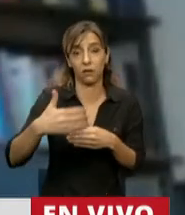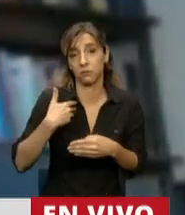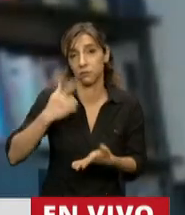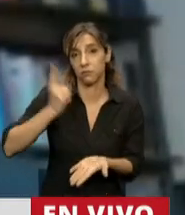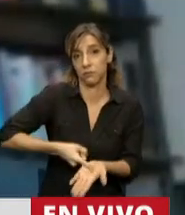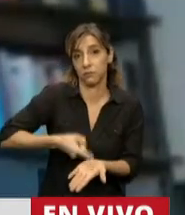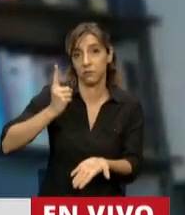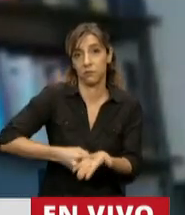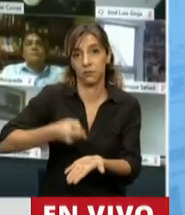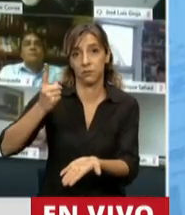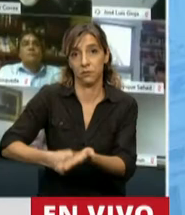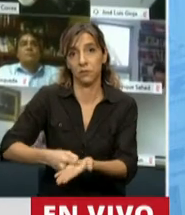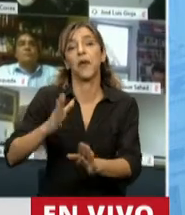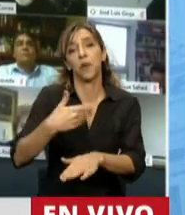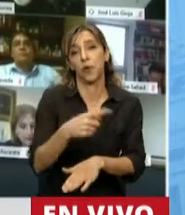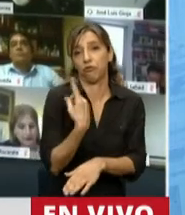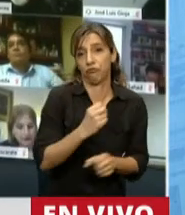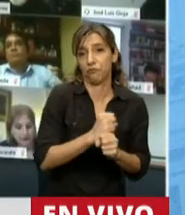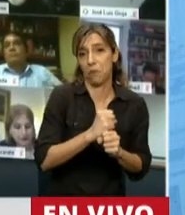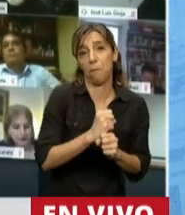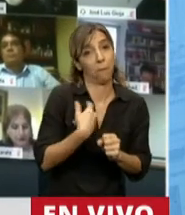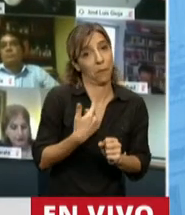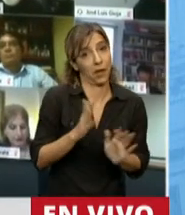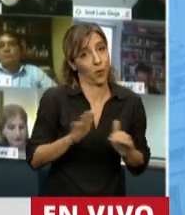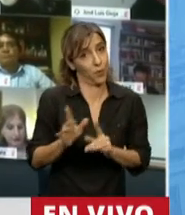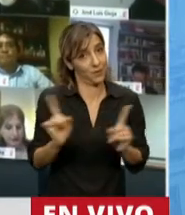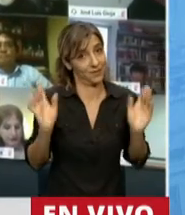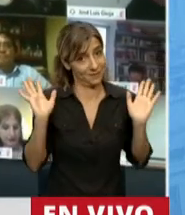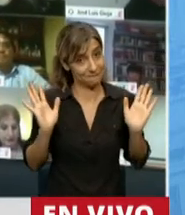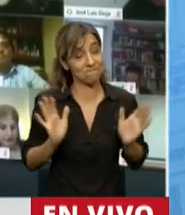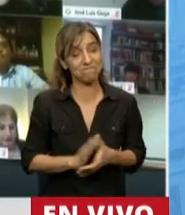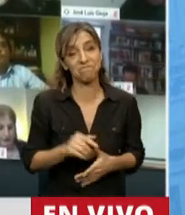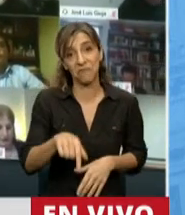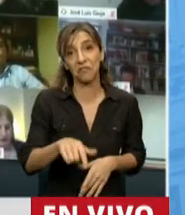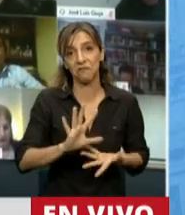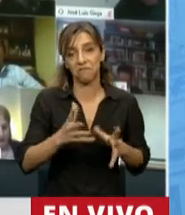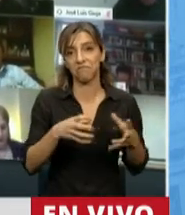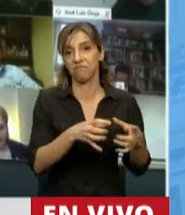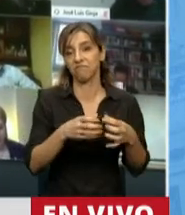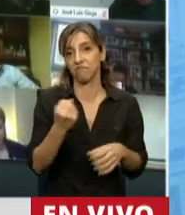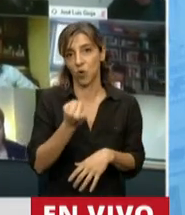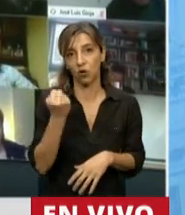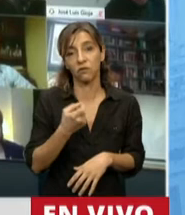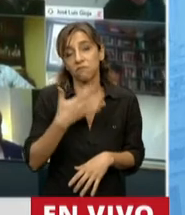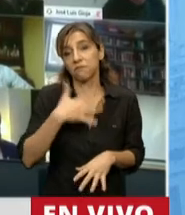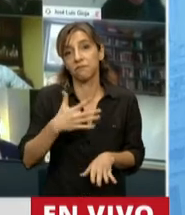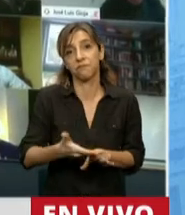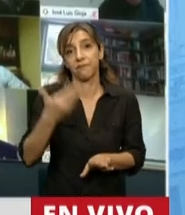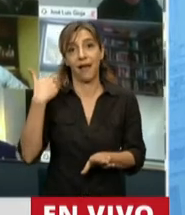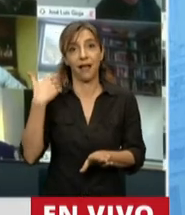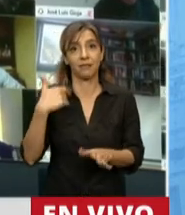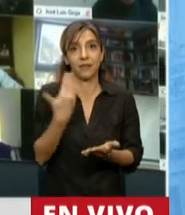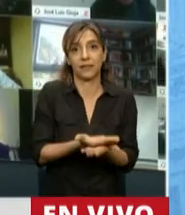validación, que no es lo mismo. Y si bien se ha criticado la no presentación del presupuesto o la tardanza en presentar esto,